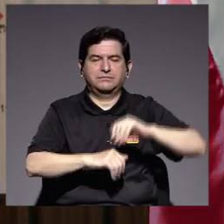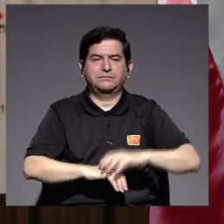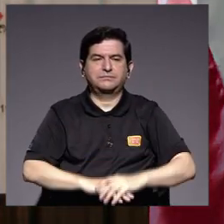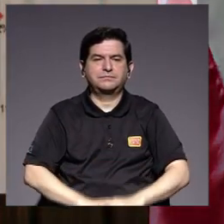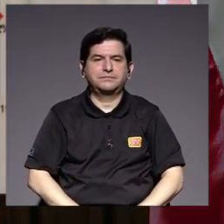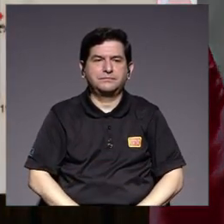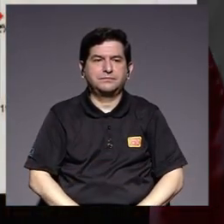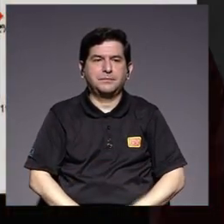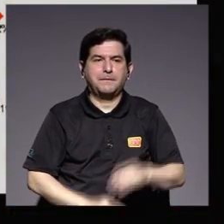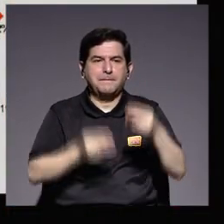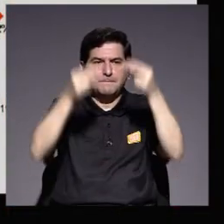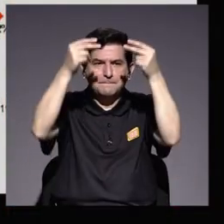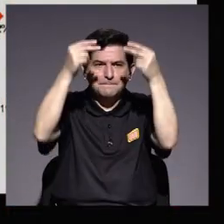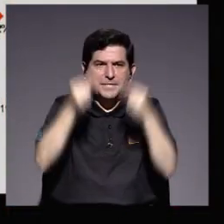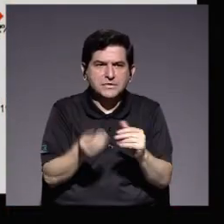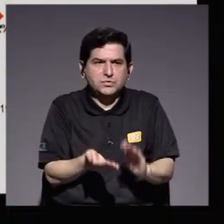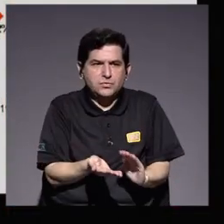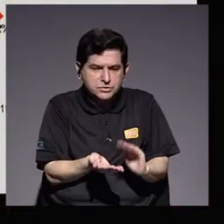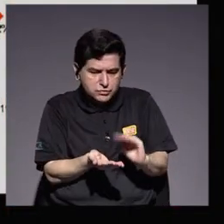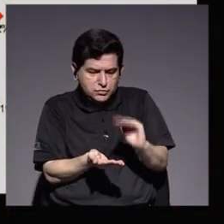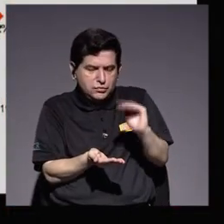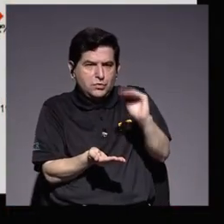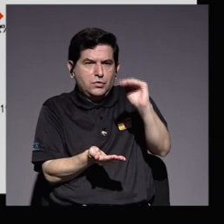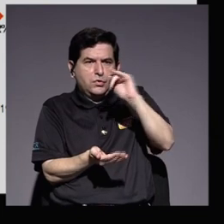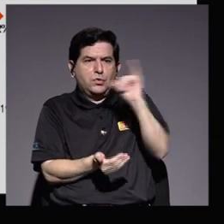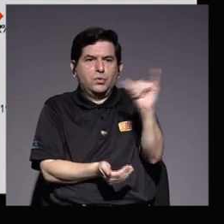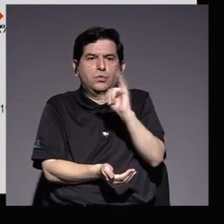y es un presupuesto que ha ido en crecimiento también